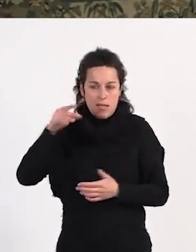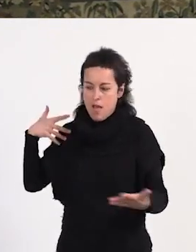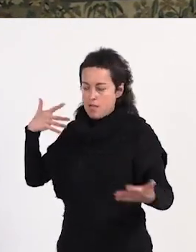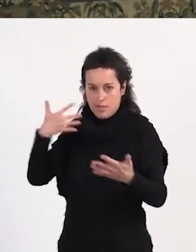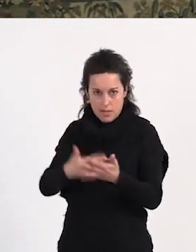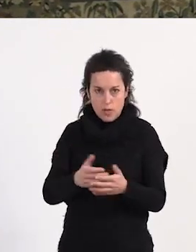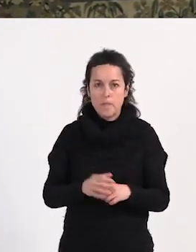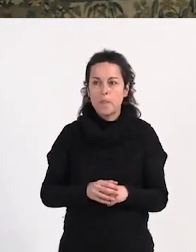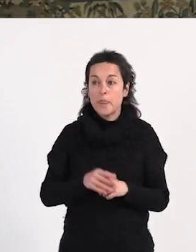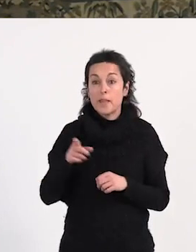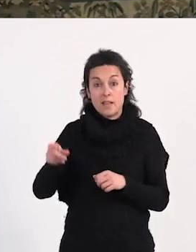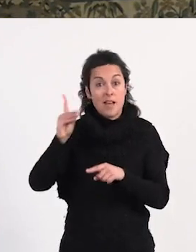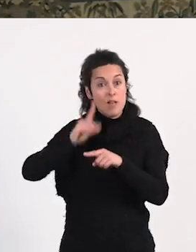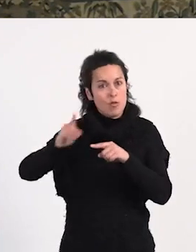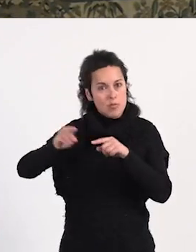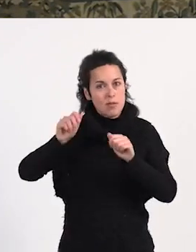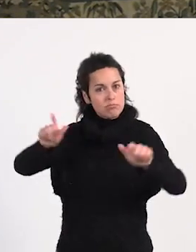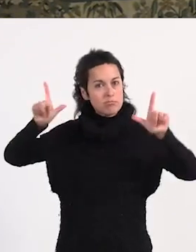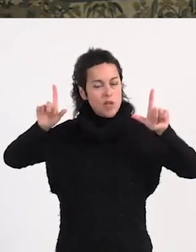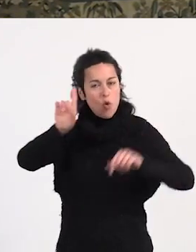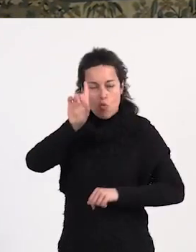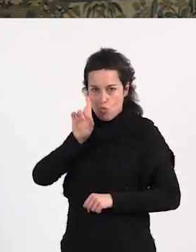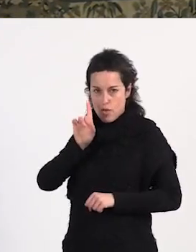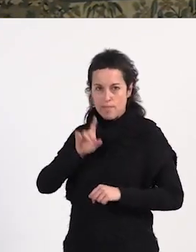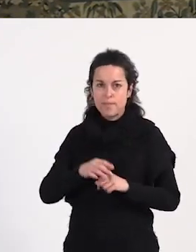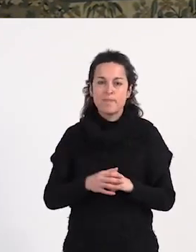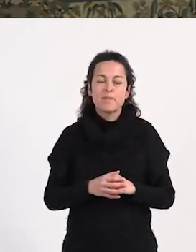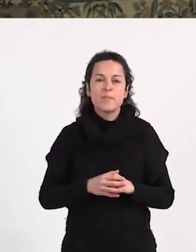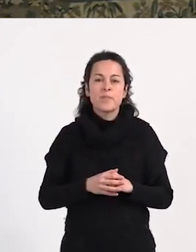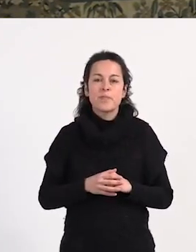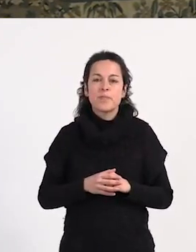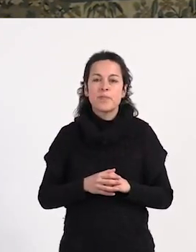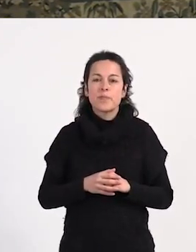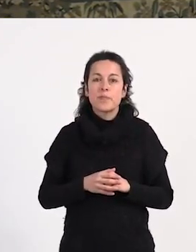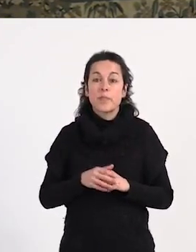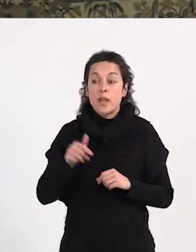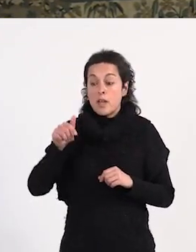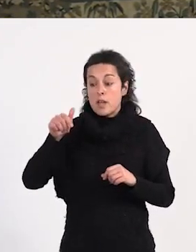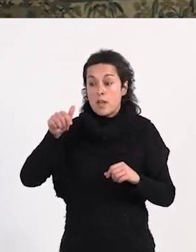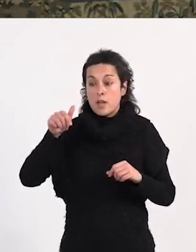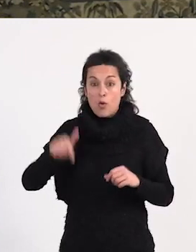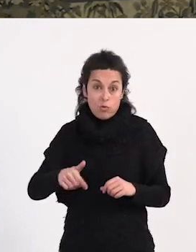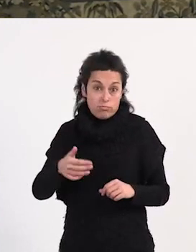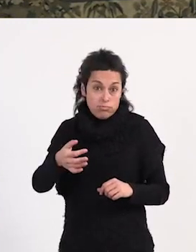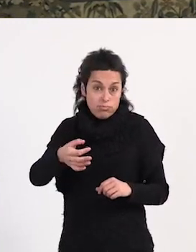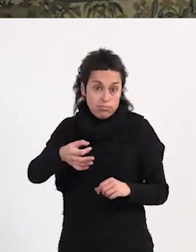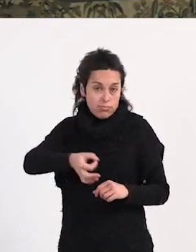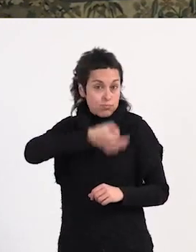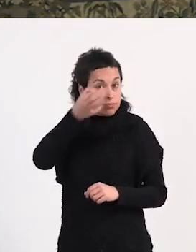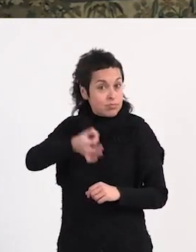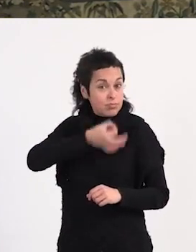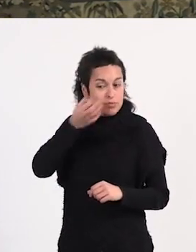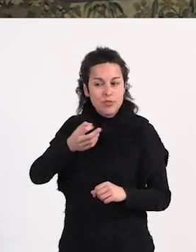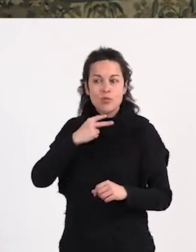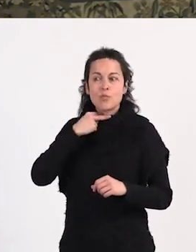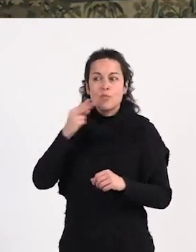Ella es una de las protagonistas del documental y su intervención de esta tarde, su voz,